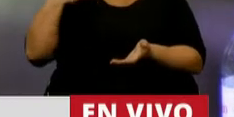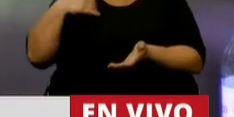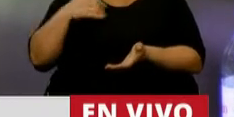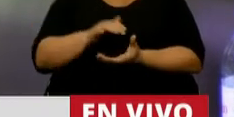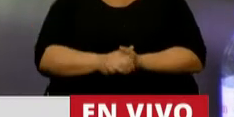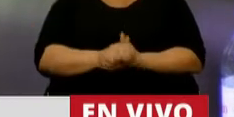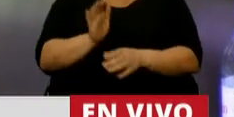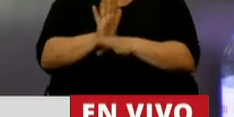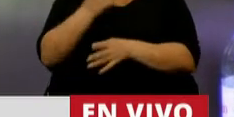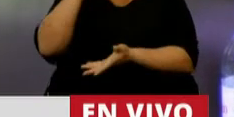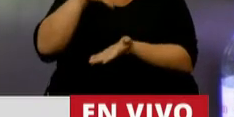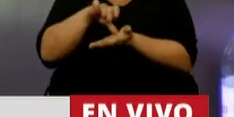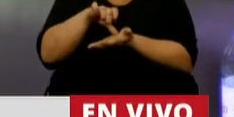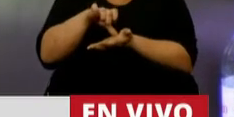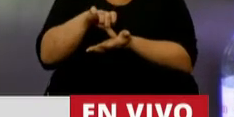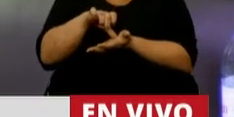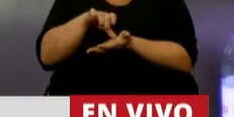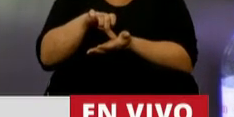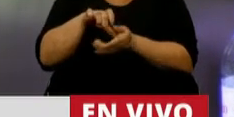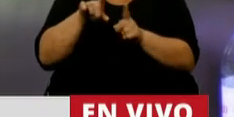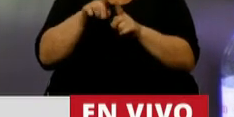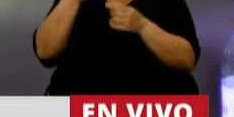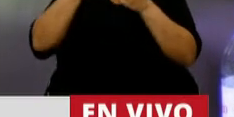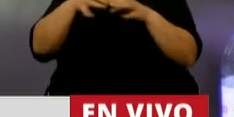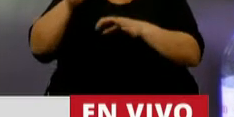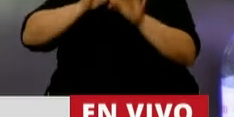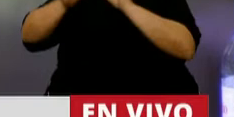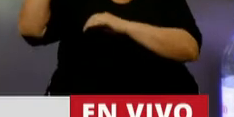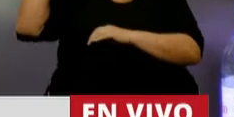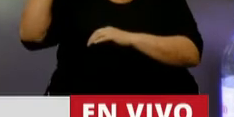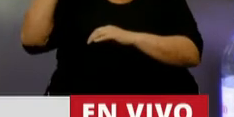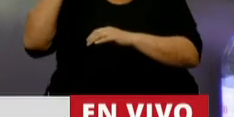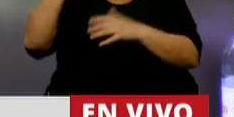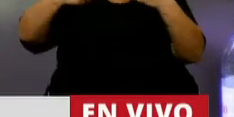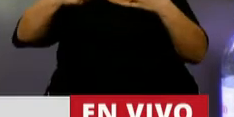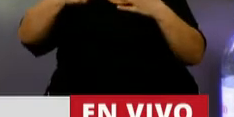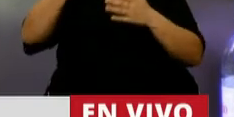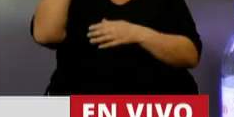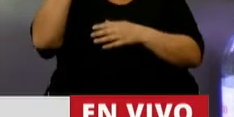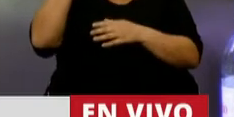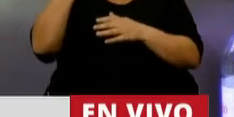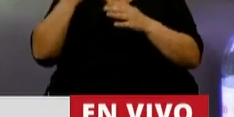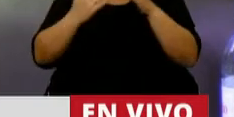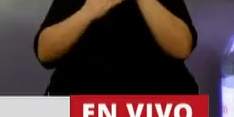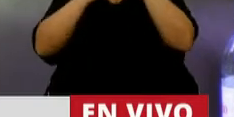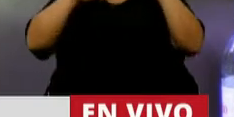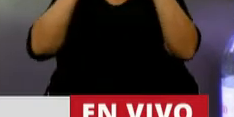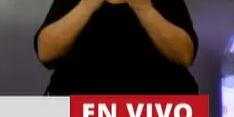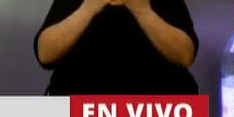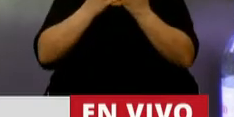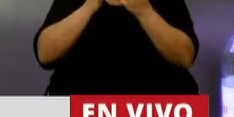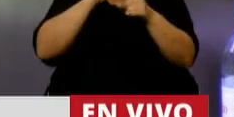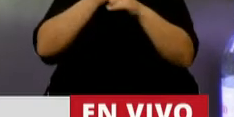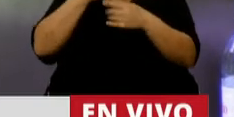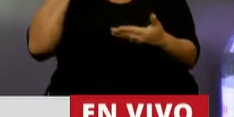como un país que a principios de siglo era la octava economía del mundo y sin embargo